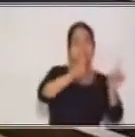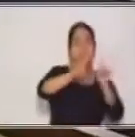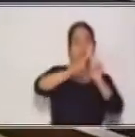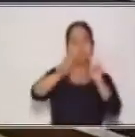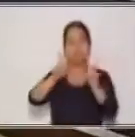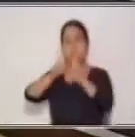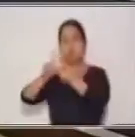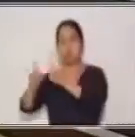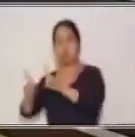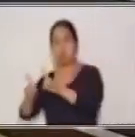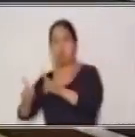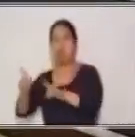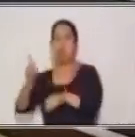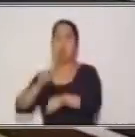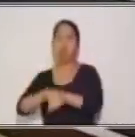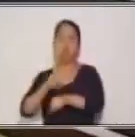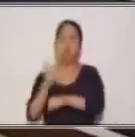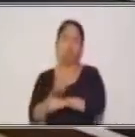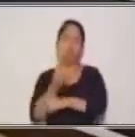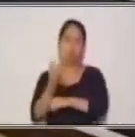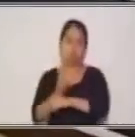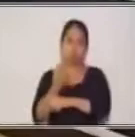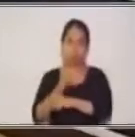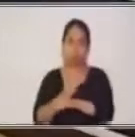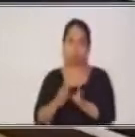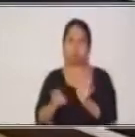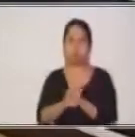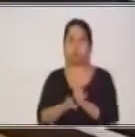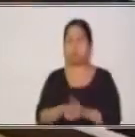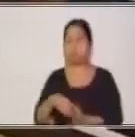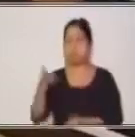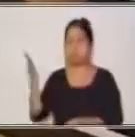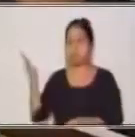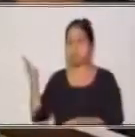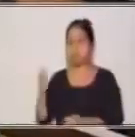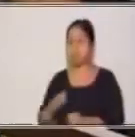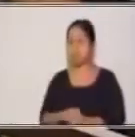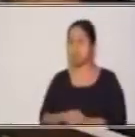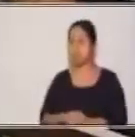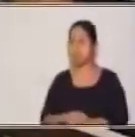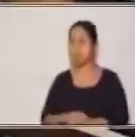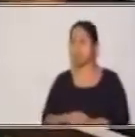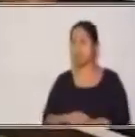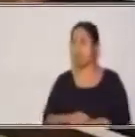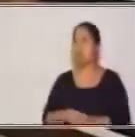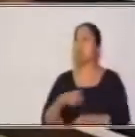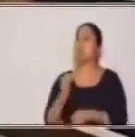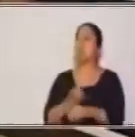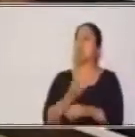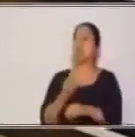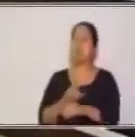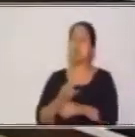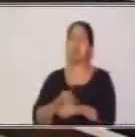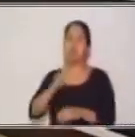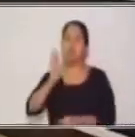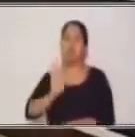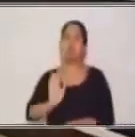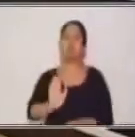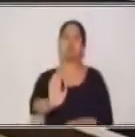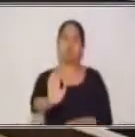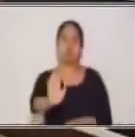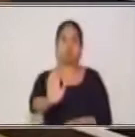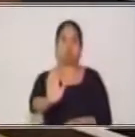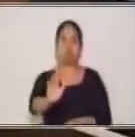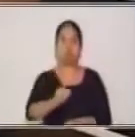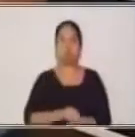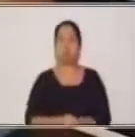utilizar cada una de las formas de trato. Por ejemplo, si utilizamos el usted, en cada uno,